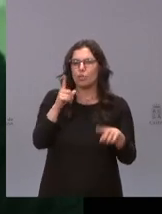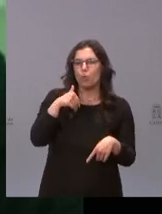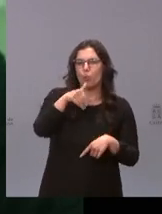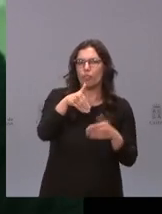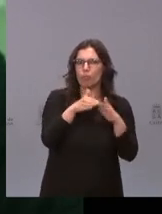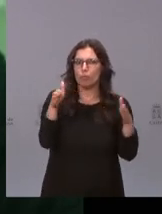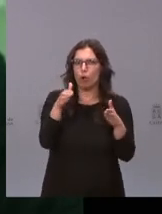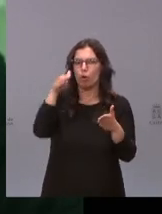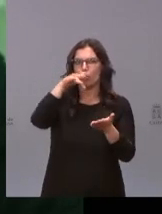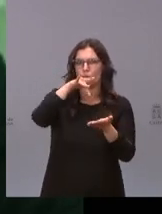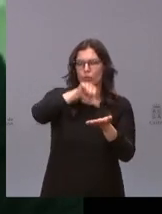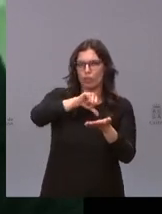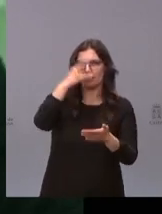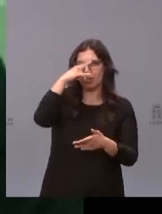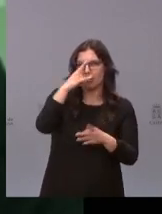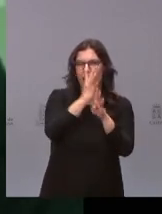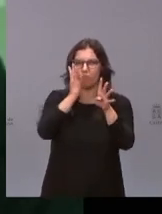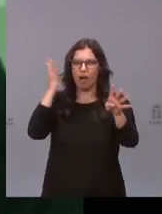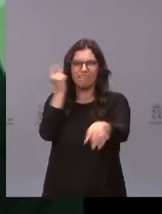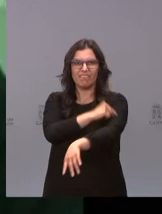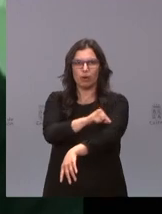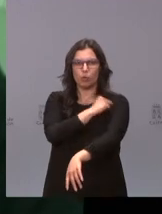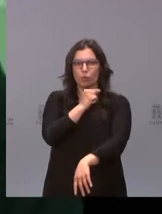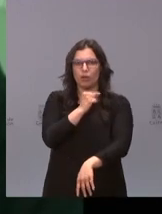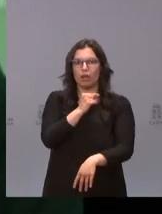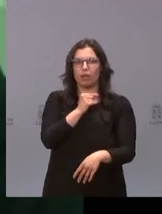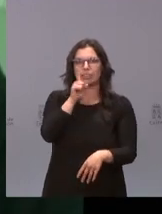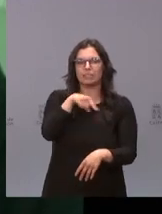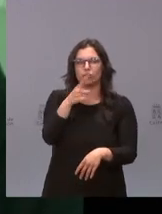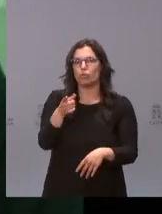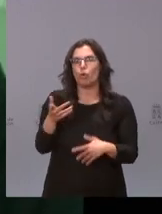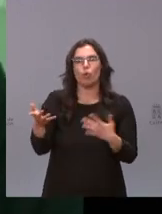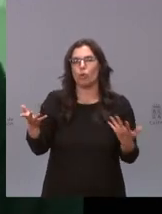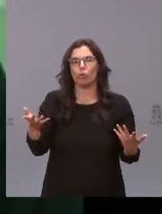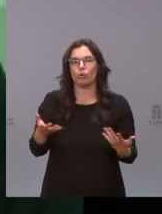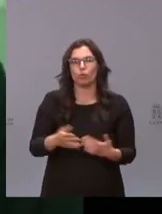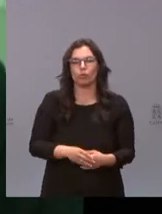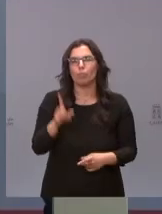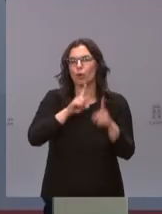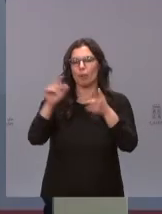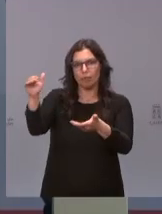se puede empezar en Salamanca con esas vacunaciones masivas o es problema porque no hay dosis o cuál es el motivo?